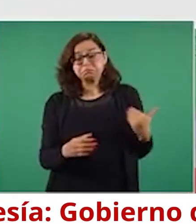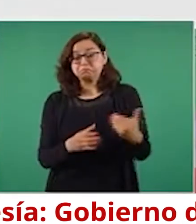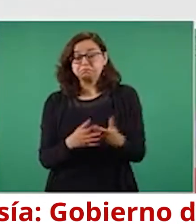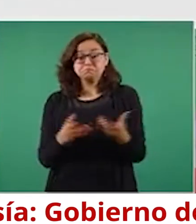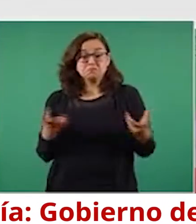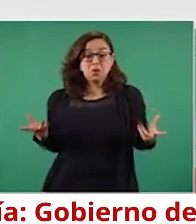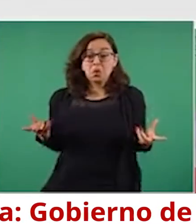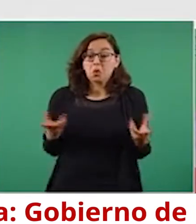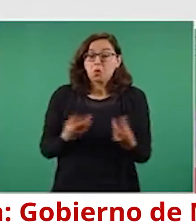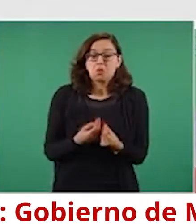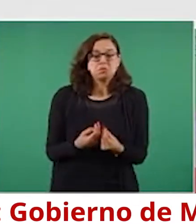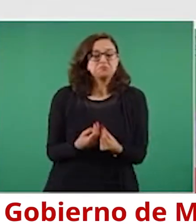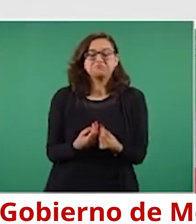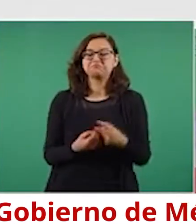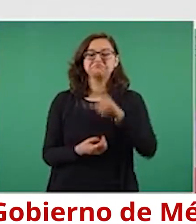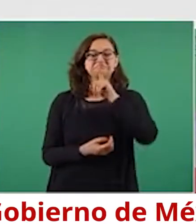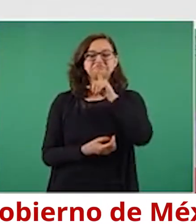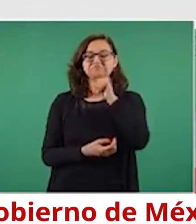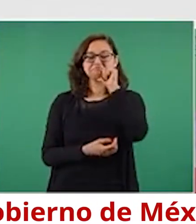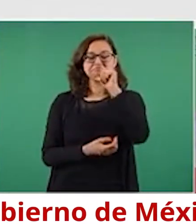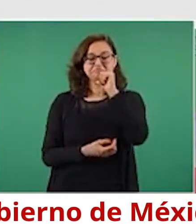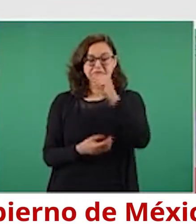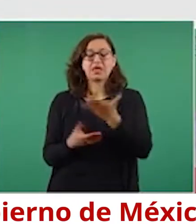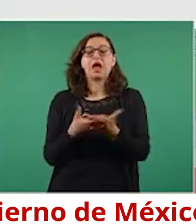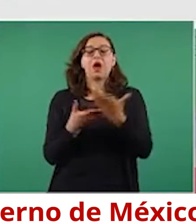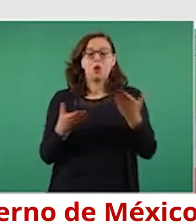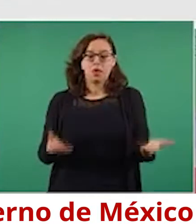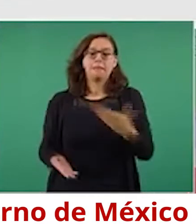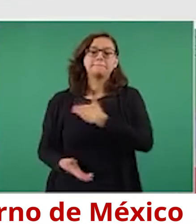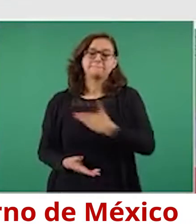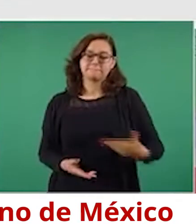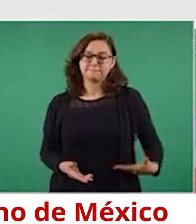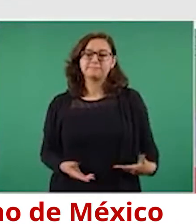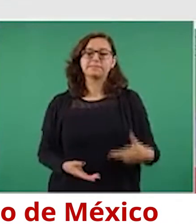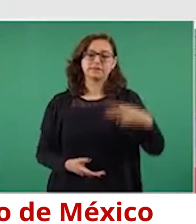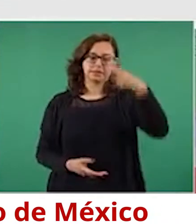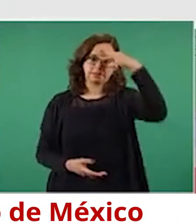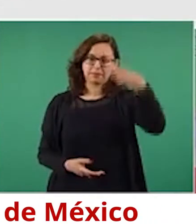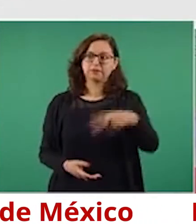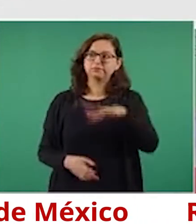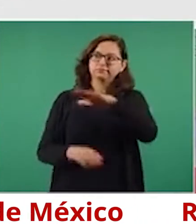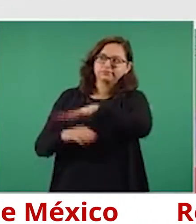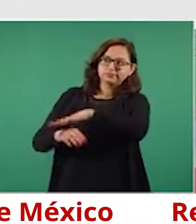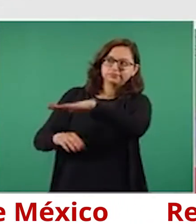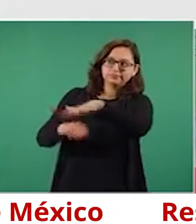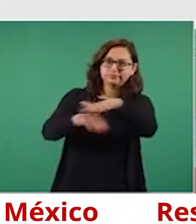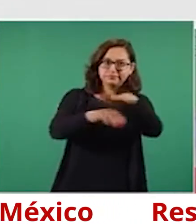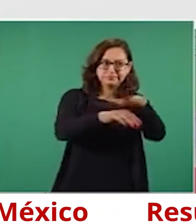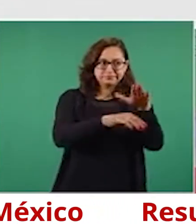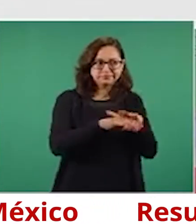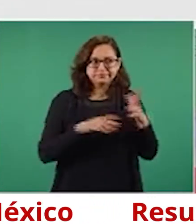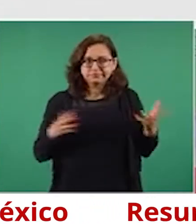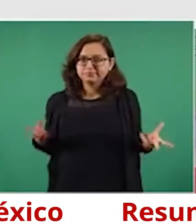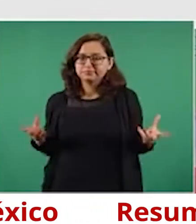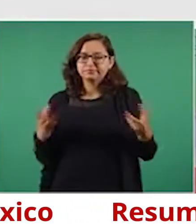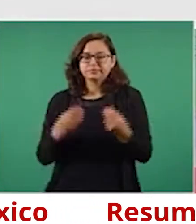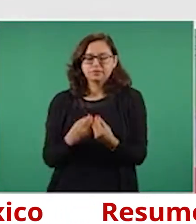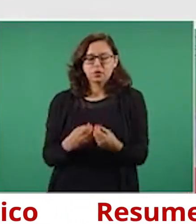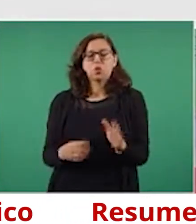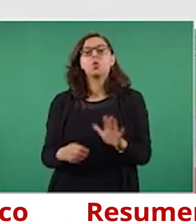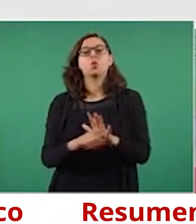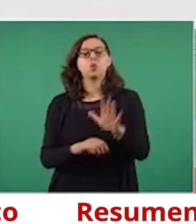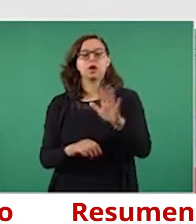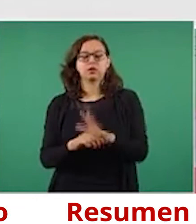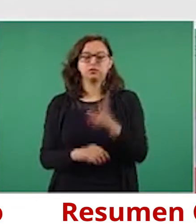funcionarios que ahora ha convocado el señor presidente de la República, nos acompañan por dos motivos, el Bicentenario de la Independencia de